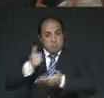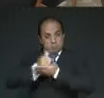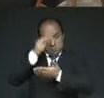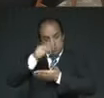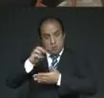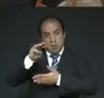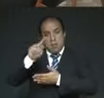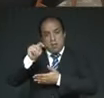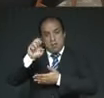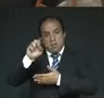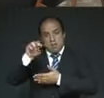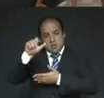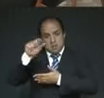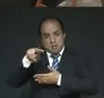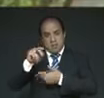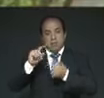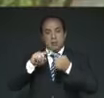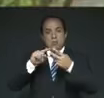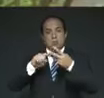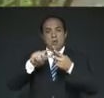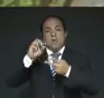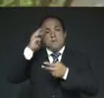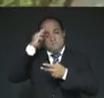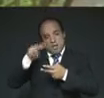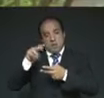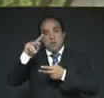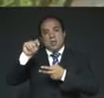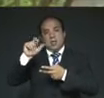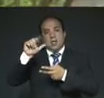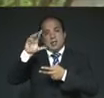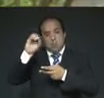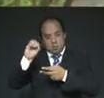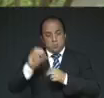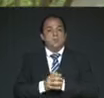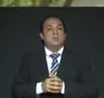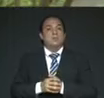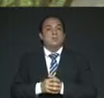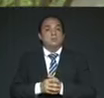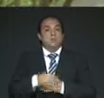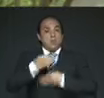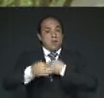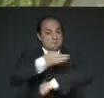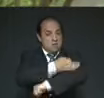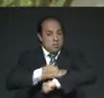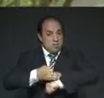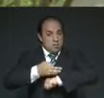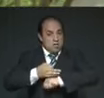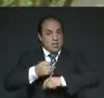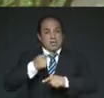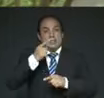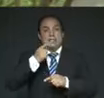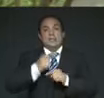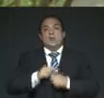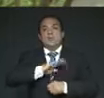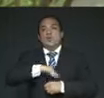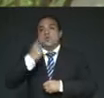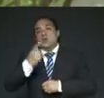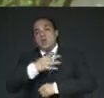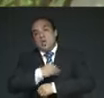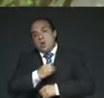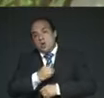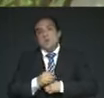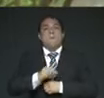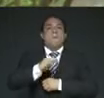México Tenochtitlán y de México Tlatelolco. Todas las familias con seguridad perdieron a más de un hijo, una madre, un